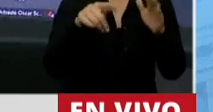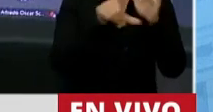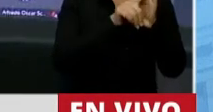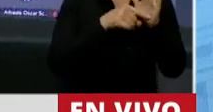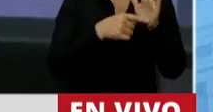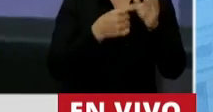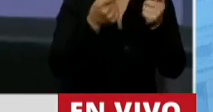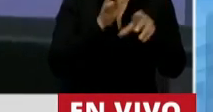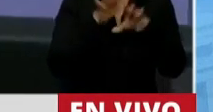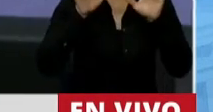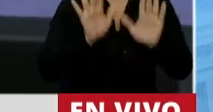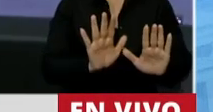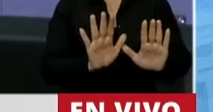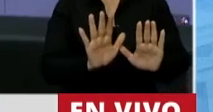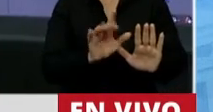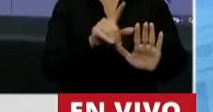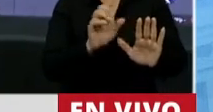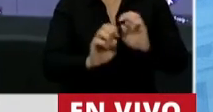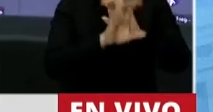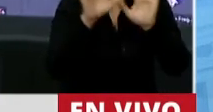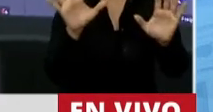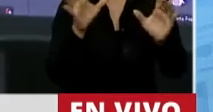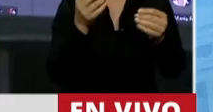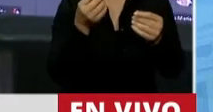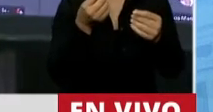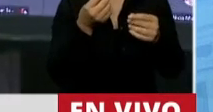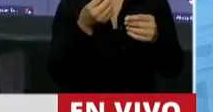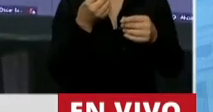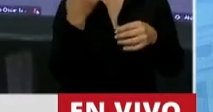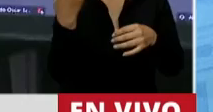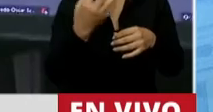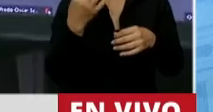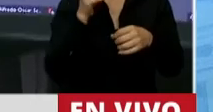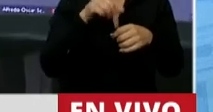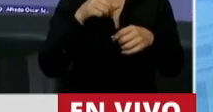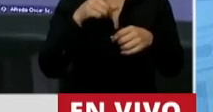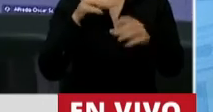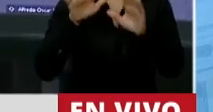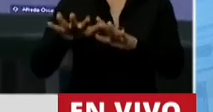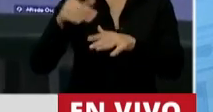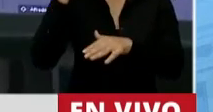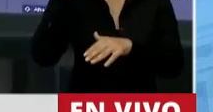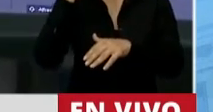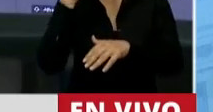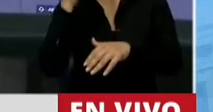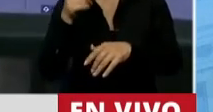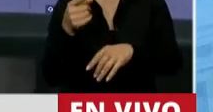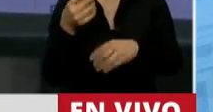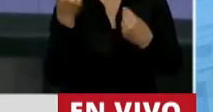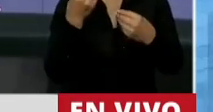viene a poner un freno claro y expeditivo a estas intenciones. Por otro lado, plantea